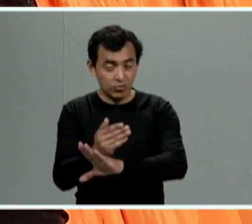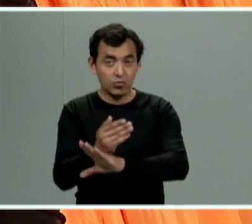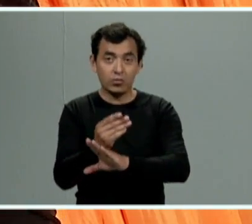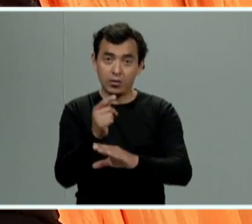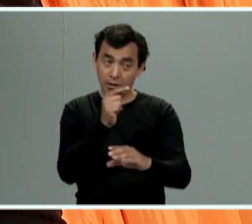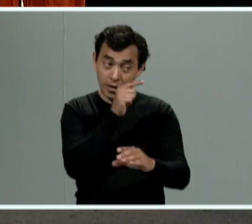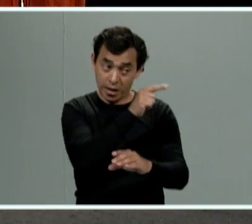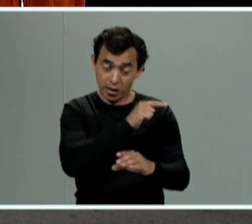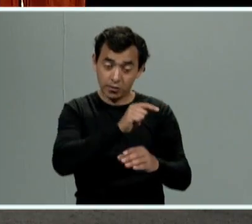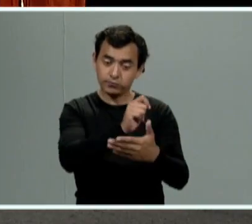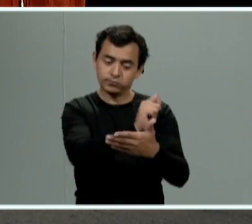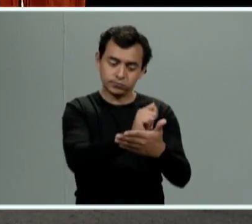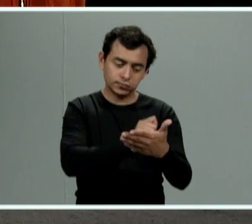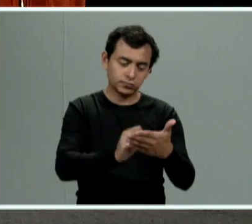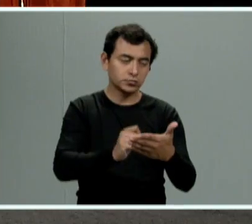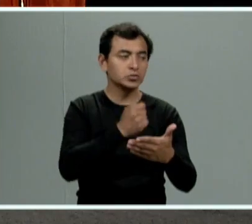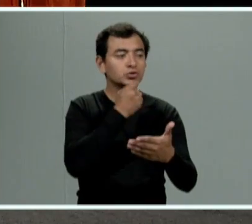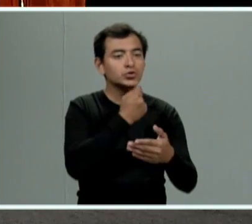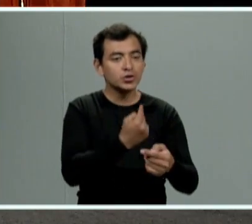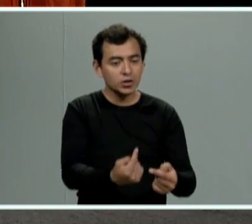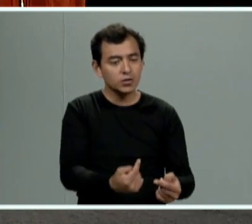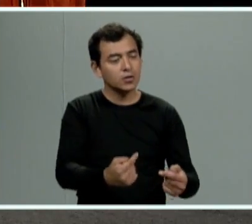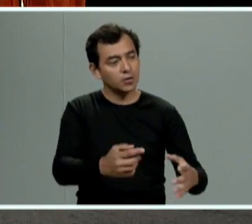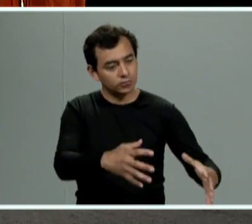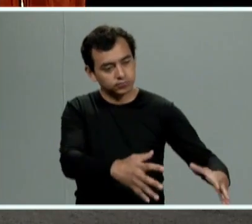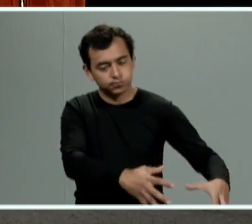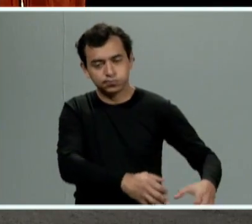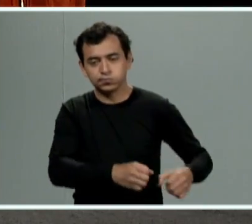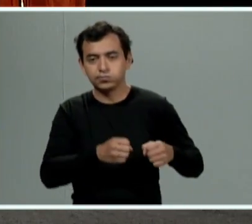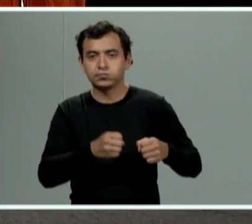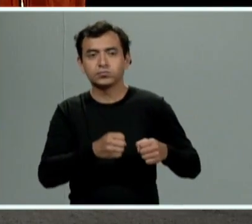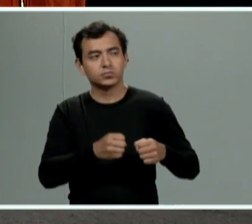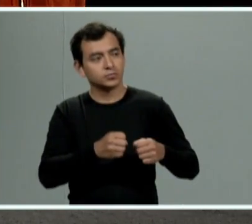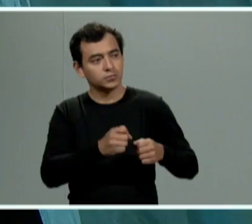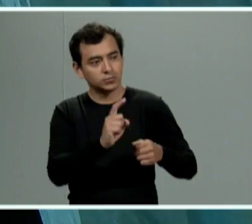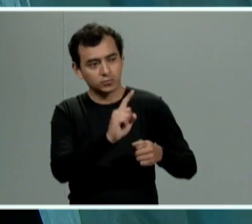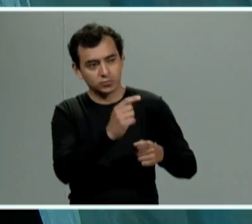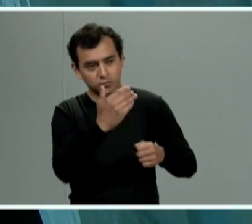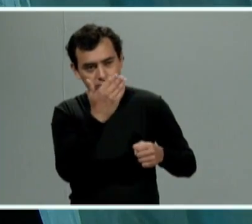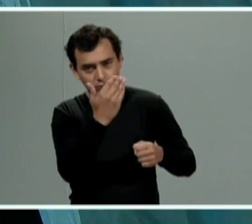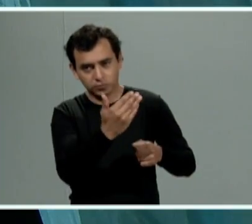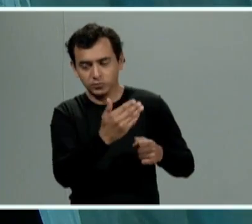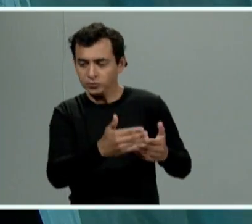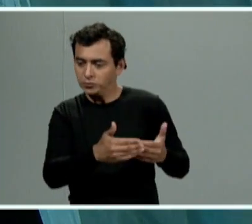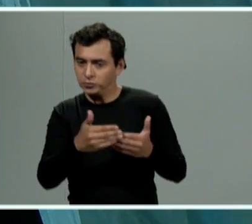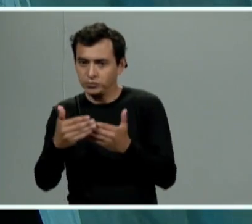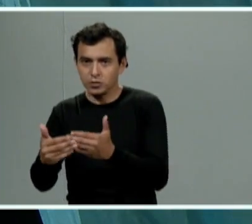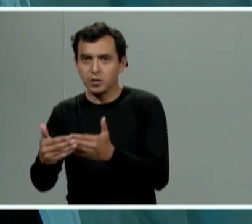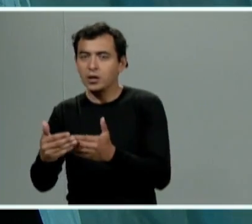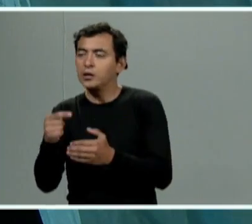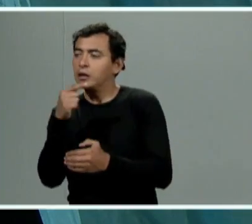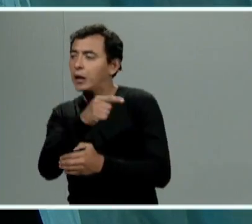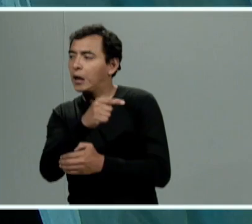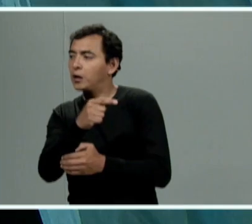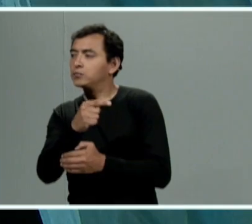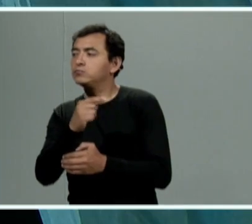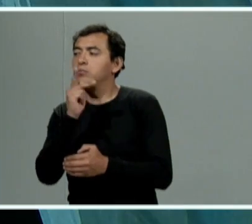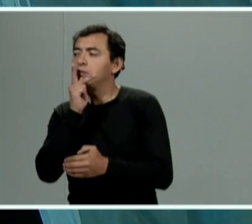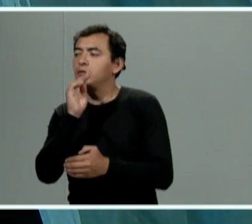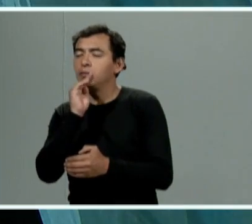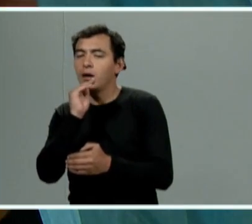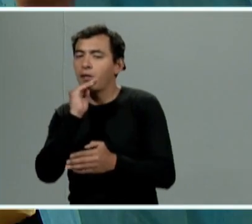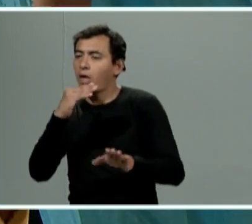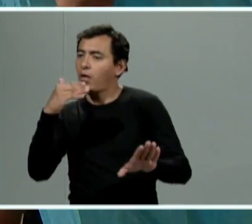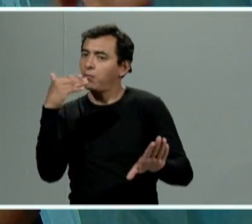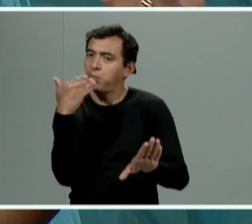se llevan a este niña niña niño o adolescente ante la fiscalía y presentan la denuncia cuando van y presenta la denuncia algún familiar